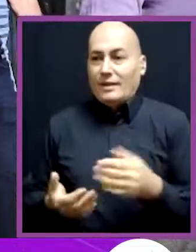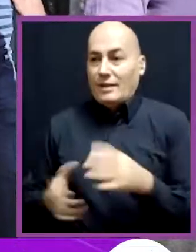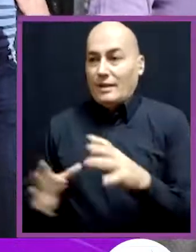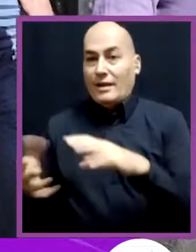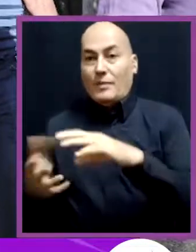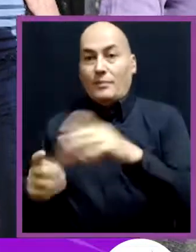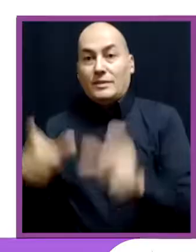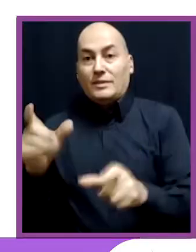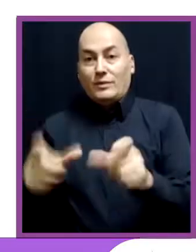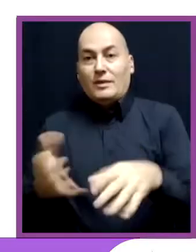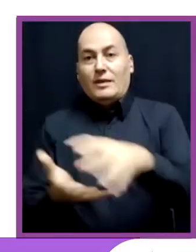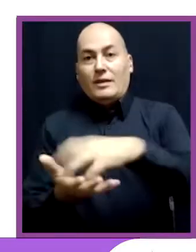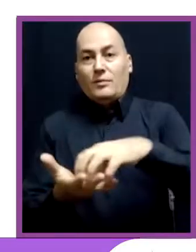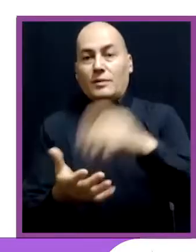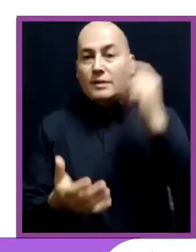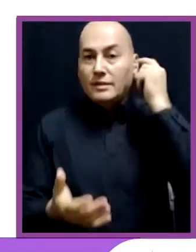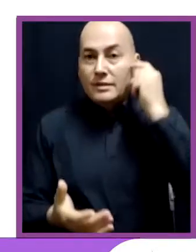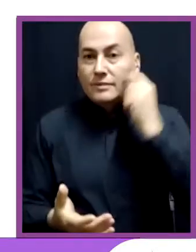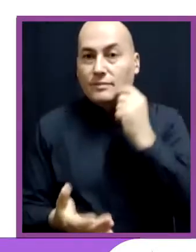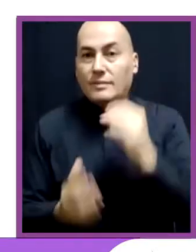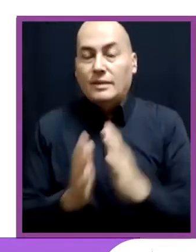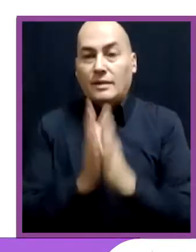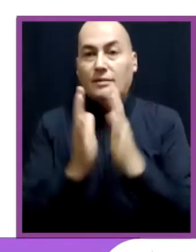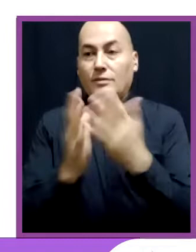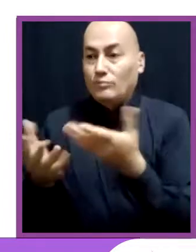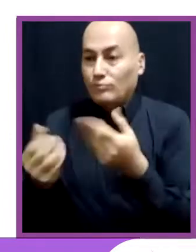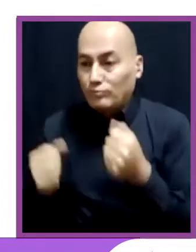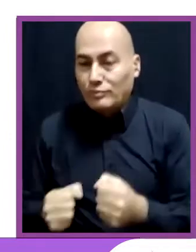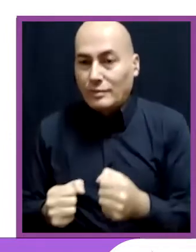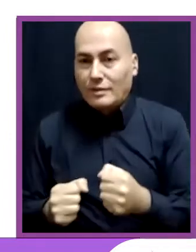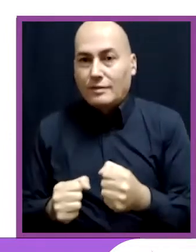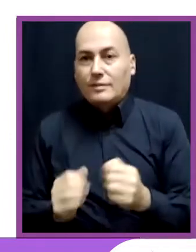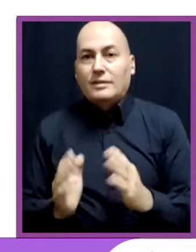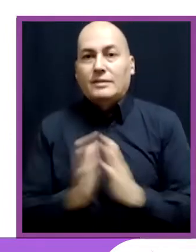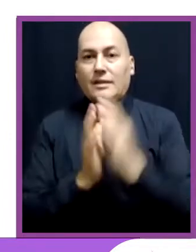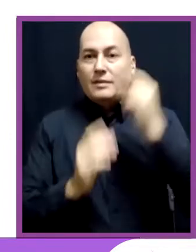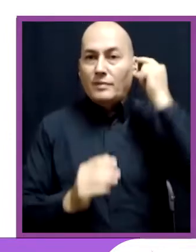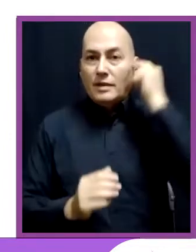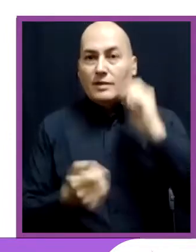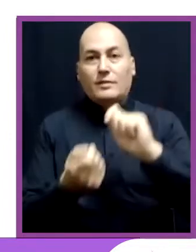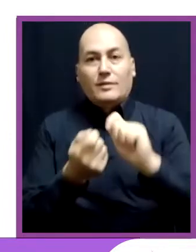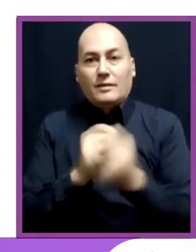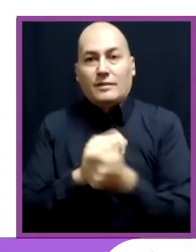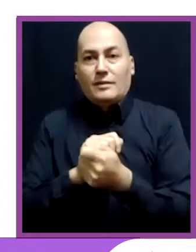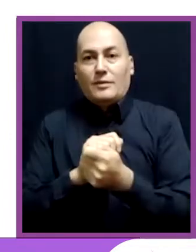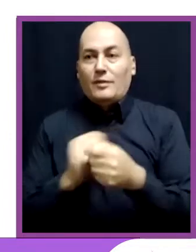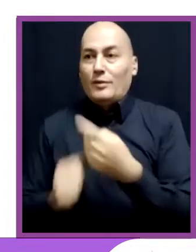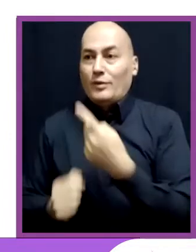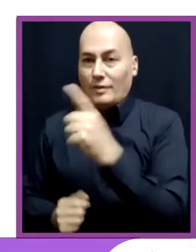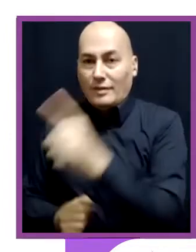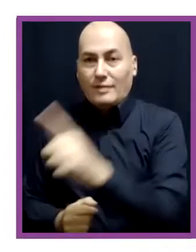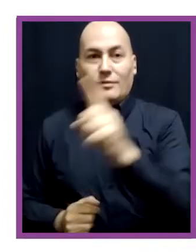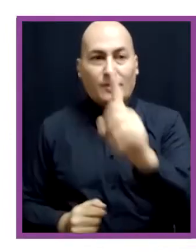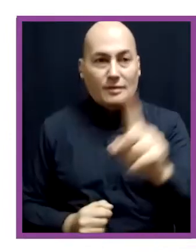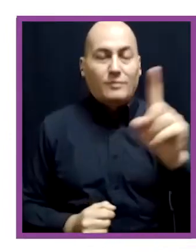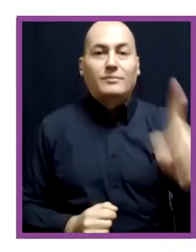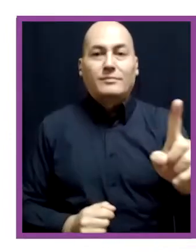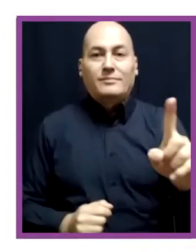de nuestra comunidad. San Bernardo se transforma con su gente. San Bernardo se transforma en el vivo.